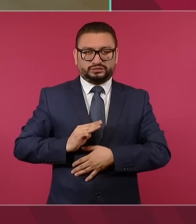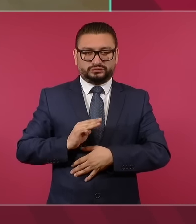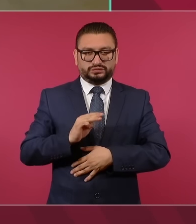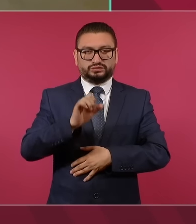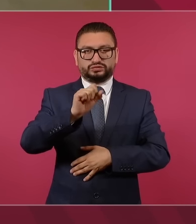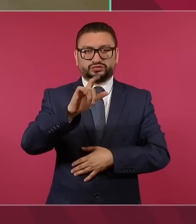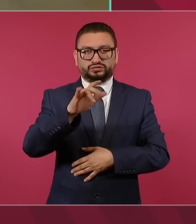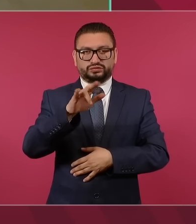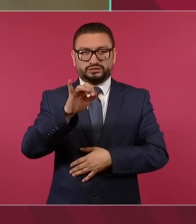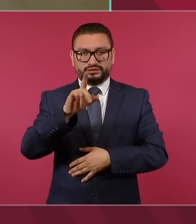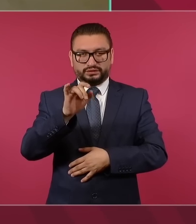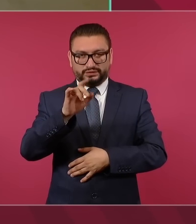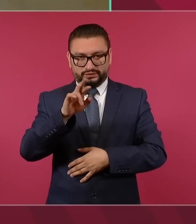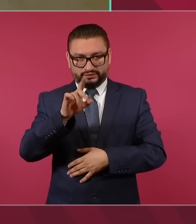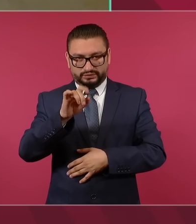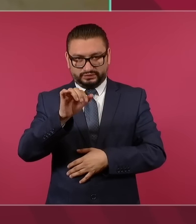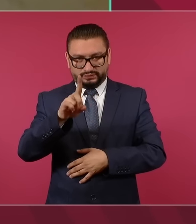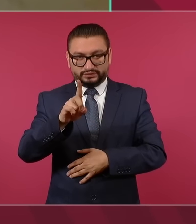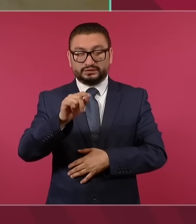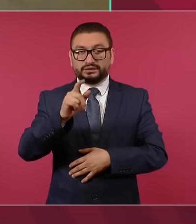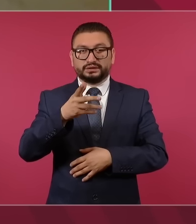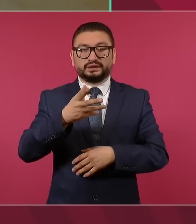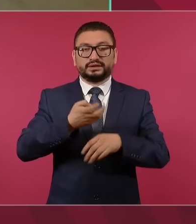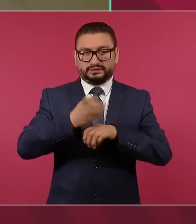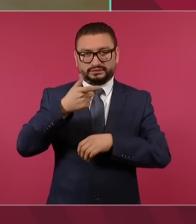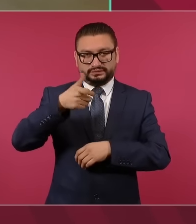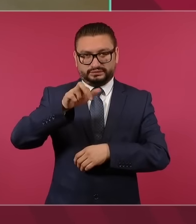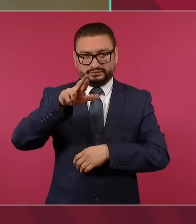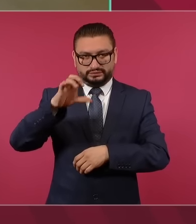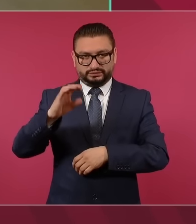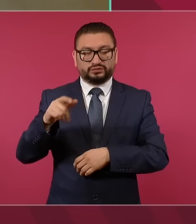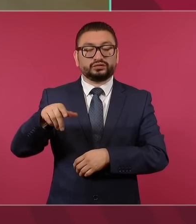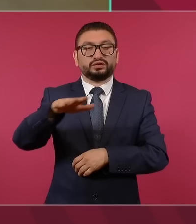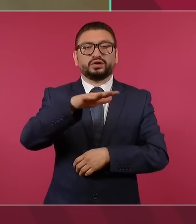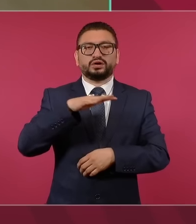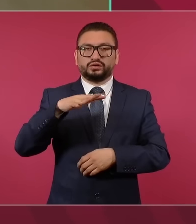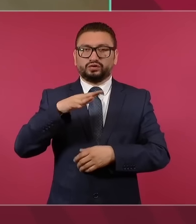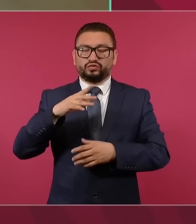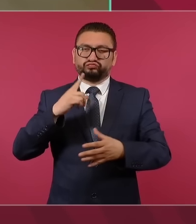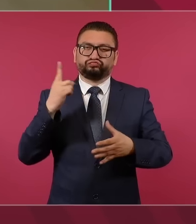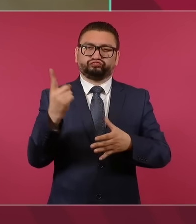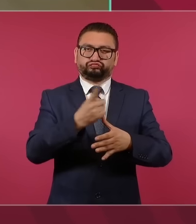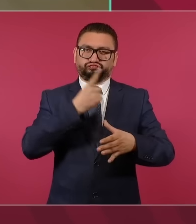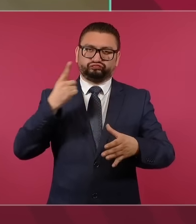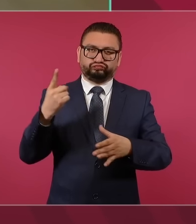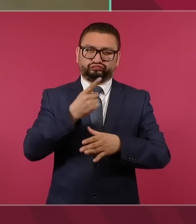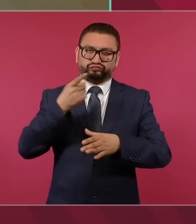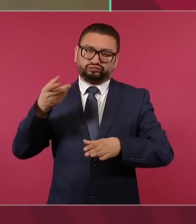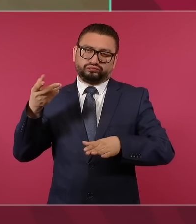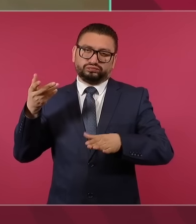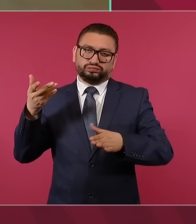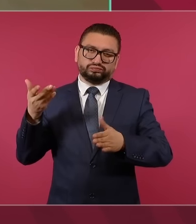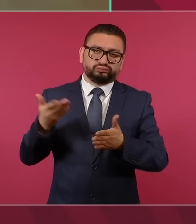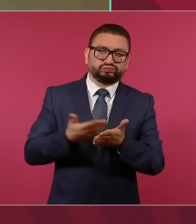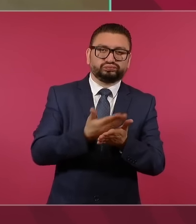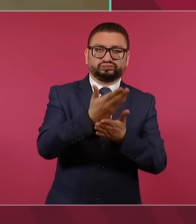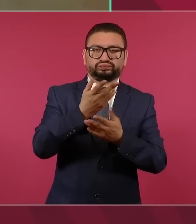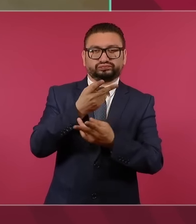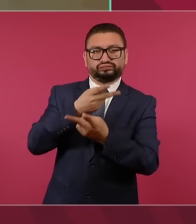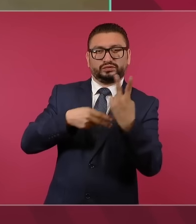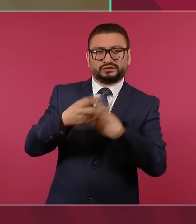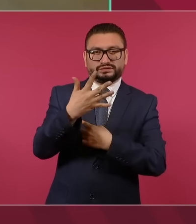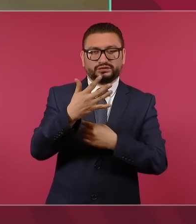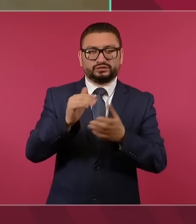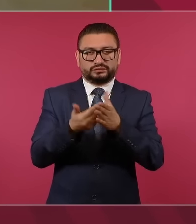de solidaridad en el estado de Quintana Roo. El impacto fue a las 5 de la mañana con 5